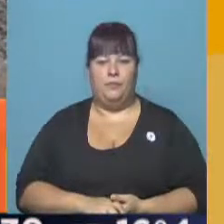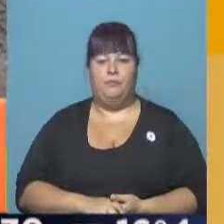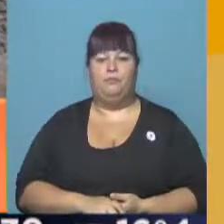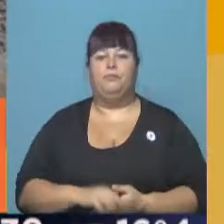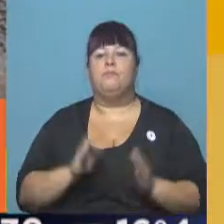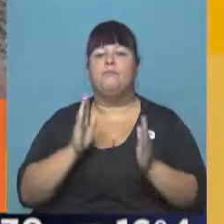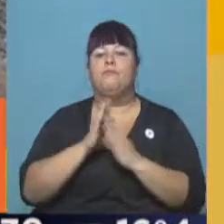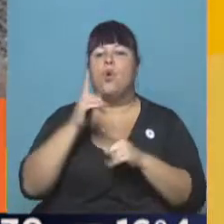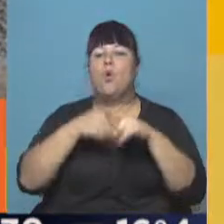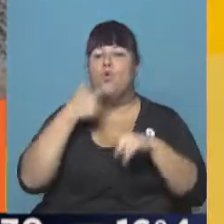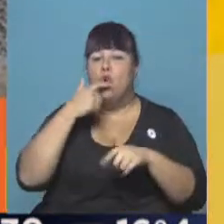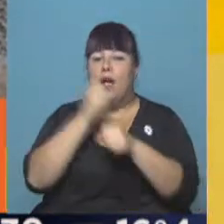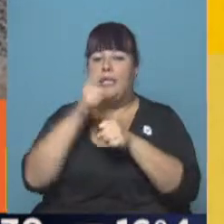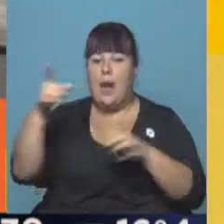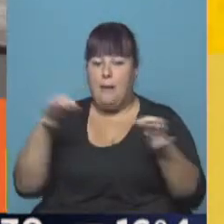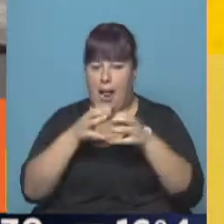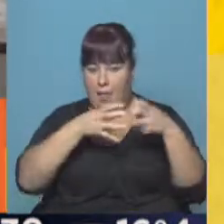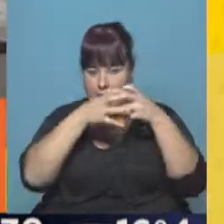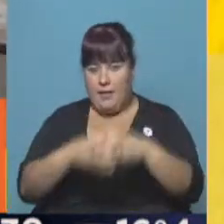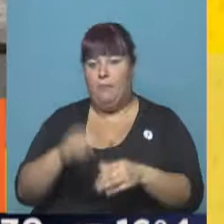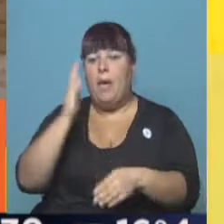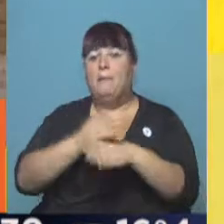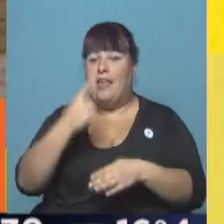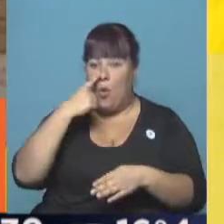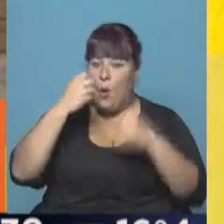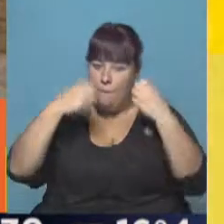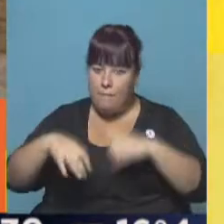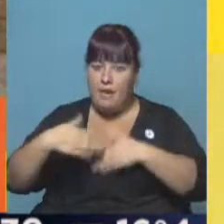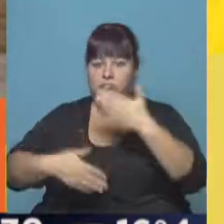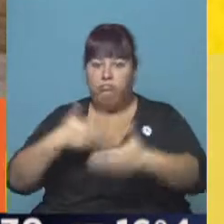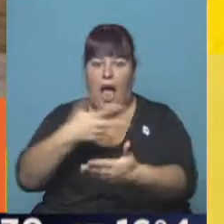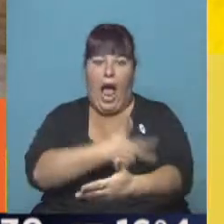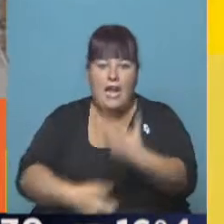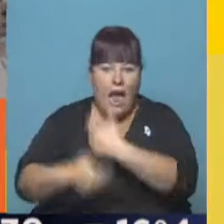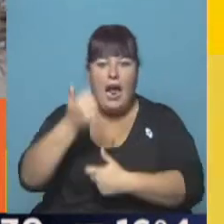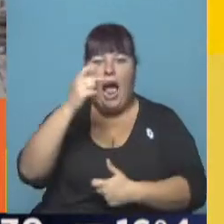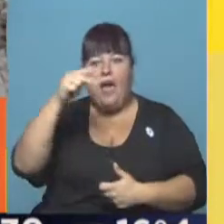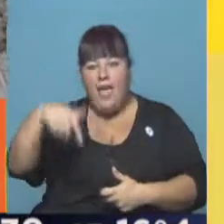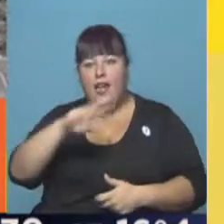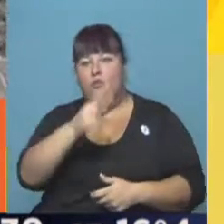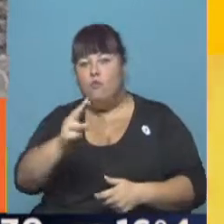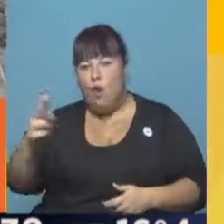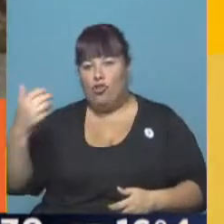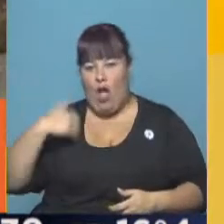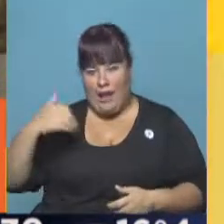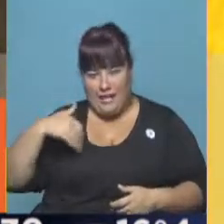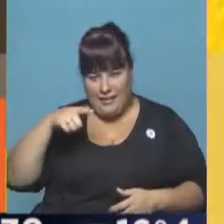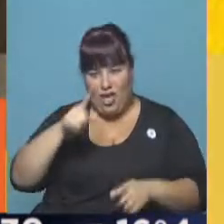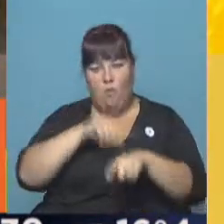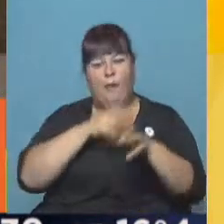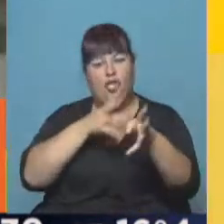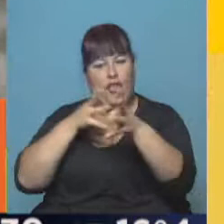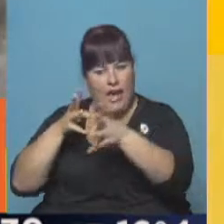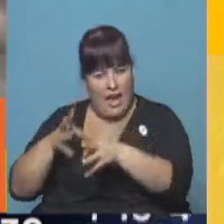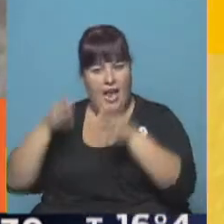Misión de la Cruz Roja en Malvinas. A mediados de junio comenzará el proceso de análisis de ADN a los restos de los argentinos caídos en la